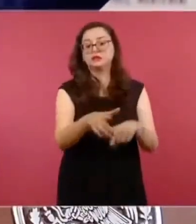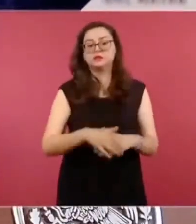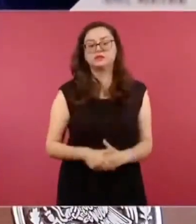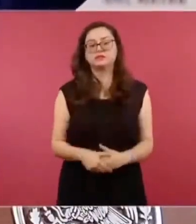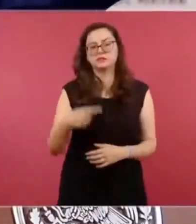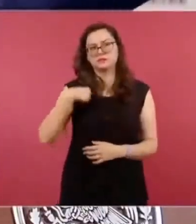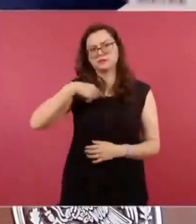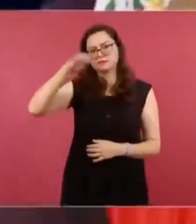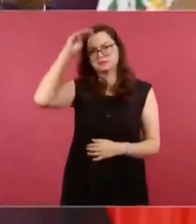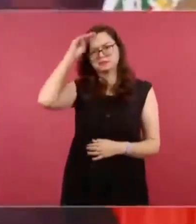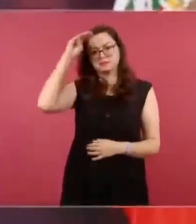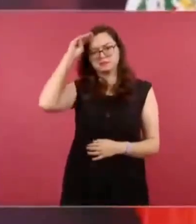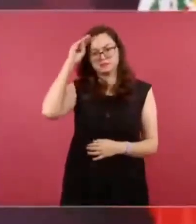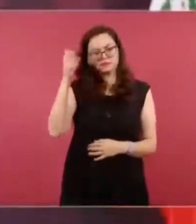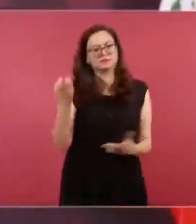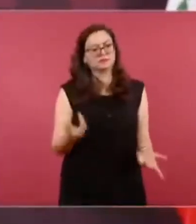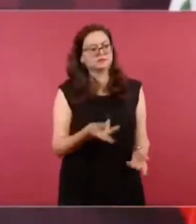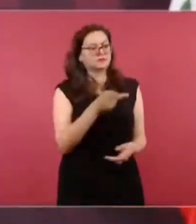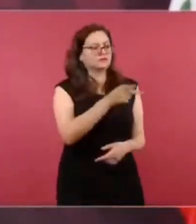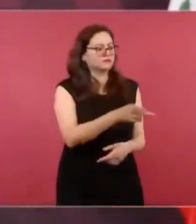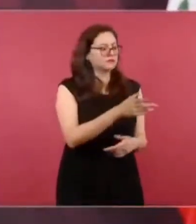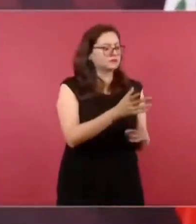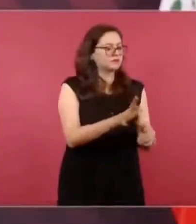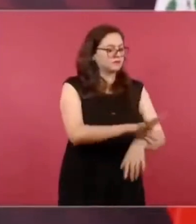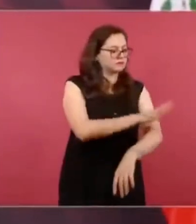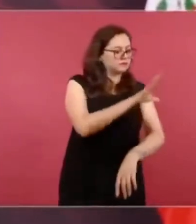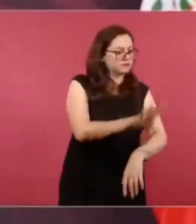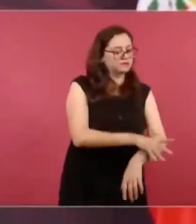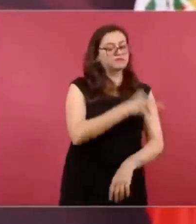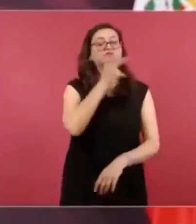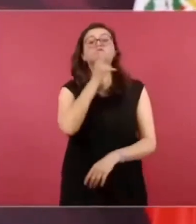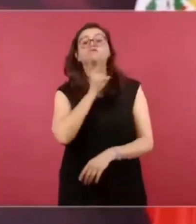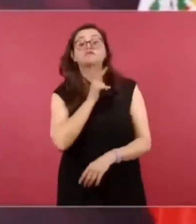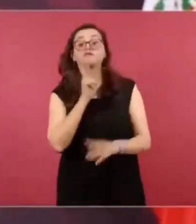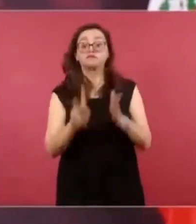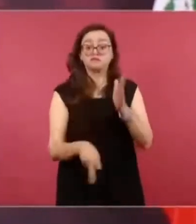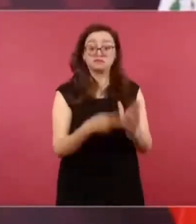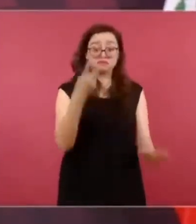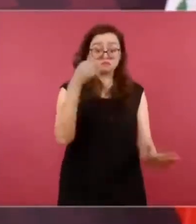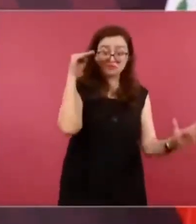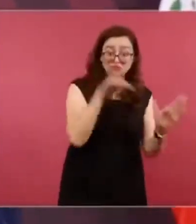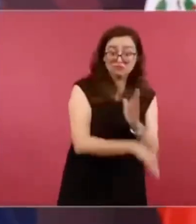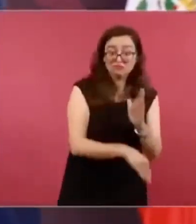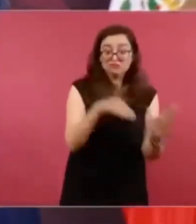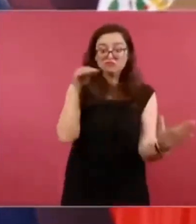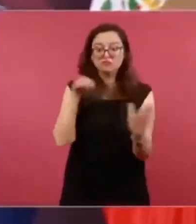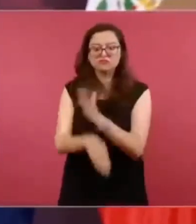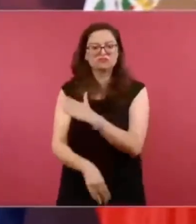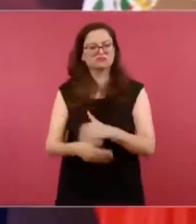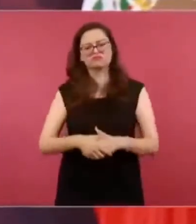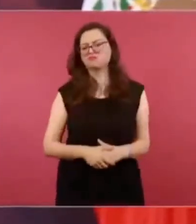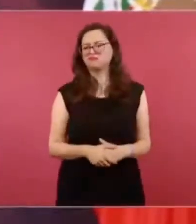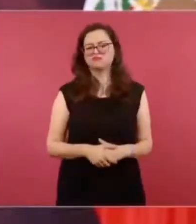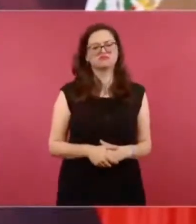una silueta de un monstruo